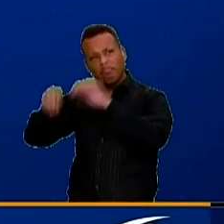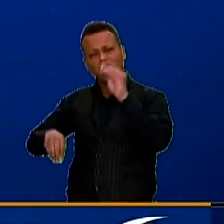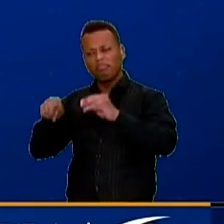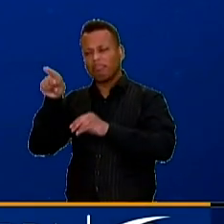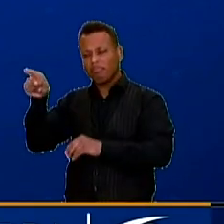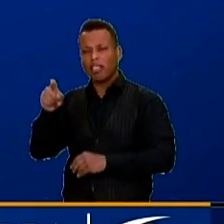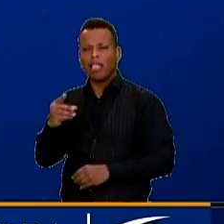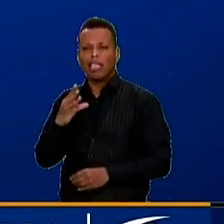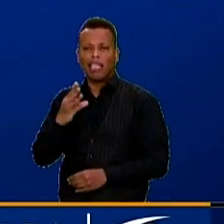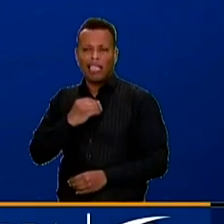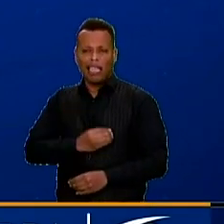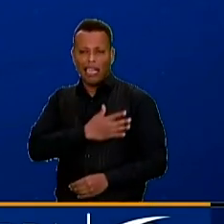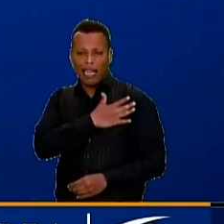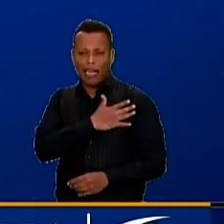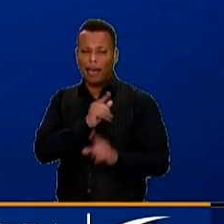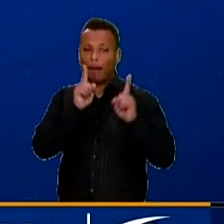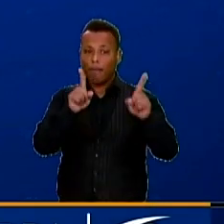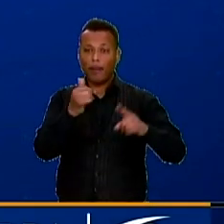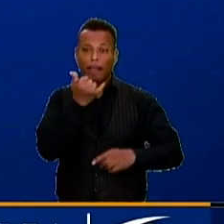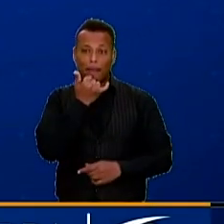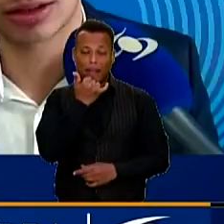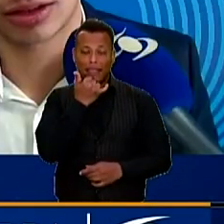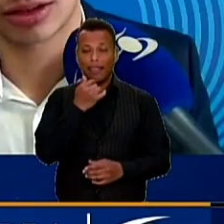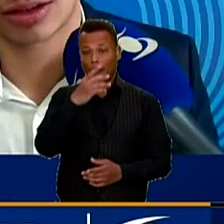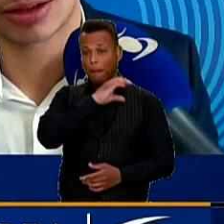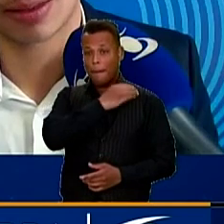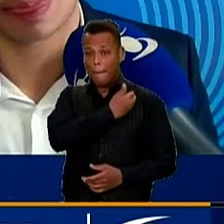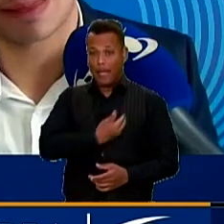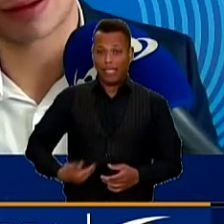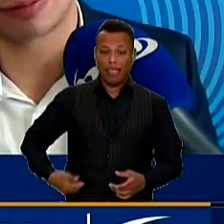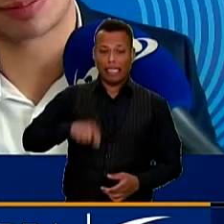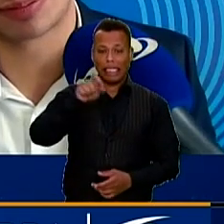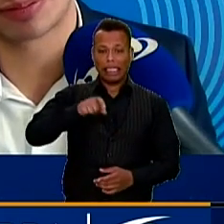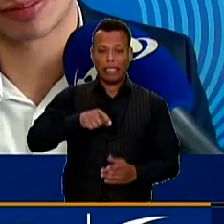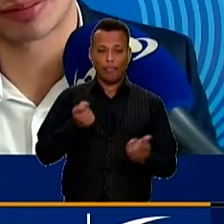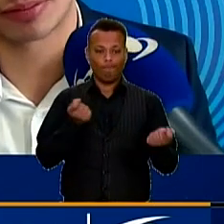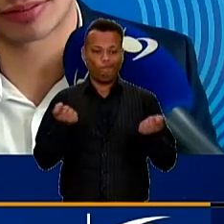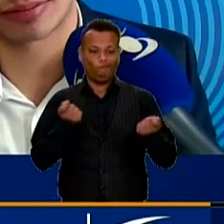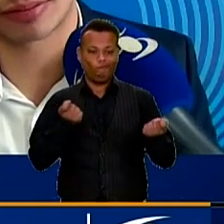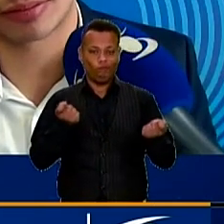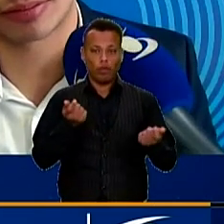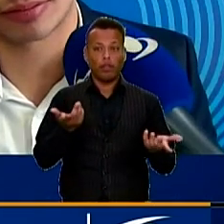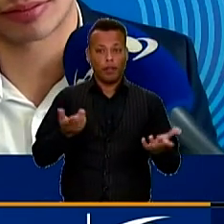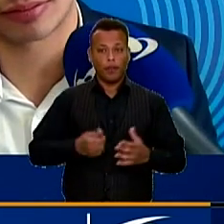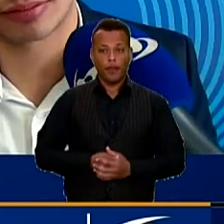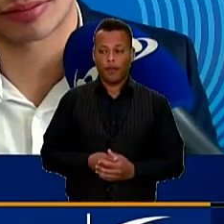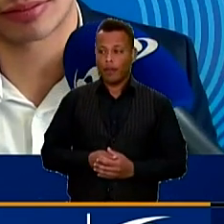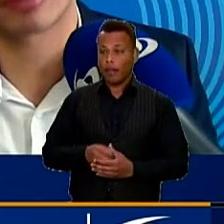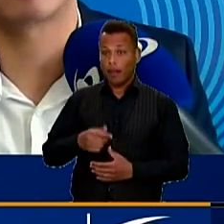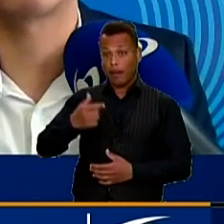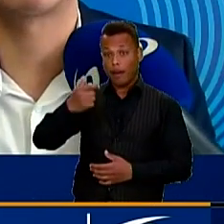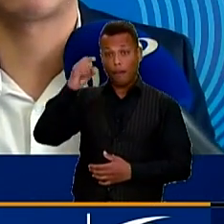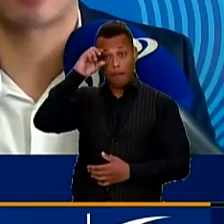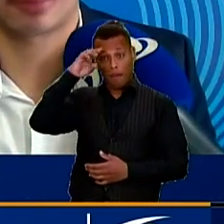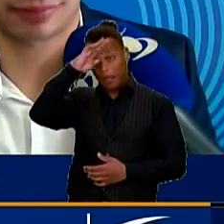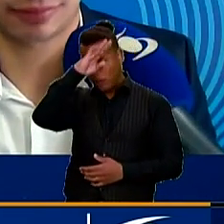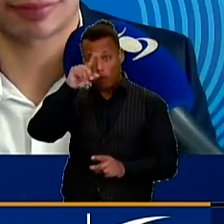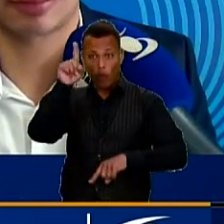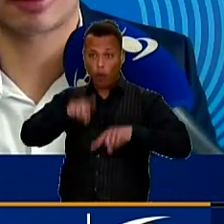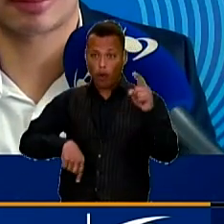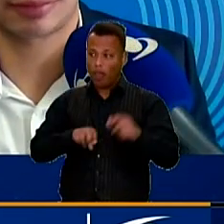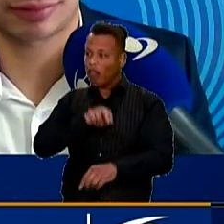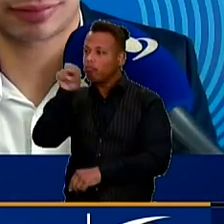debe existir el equilibrio en el presidente Petro. El presidente no puede buscar diálogos de paz con la postura que tiene en este momento